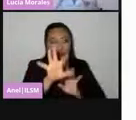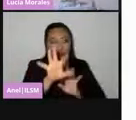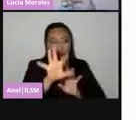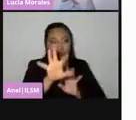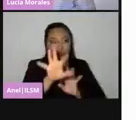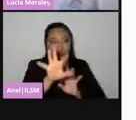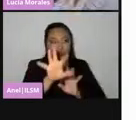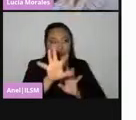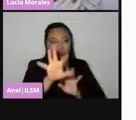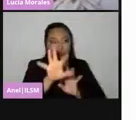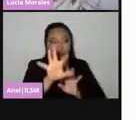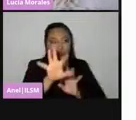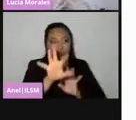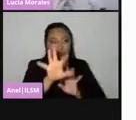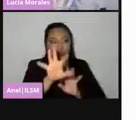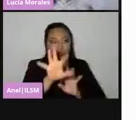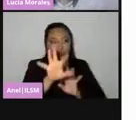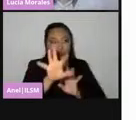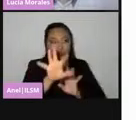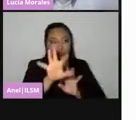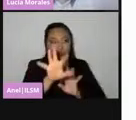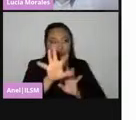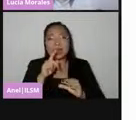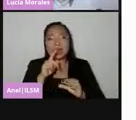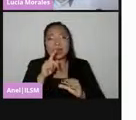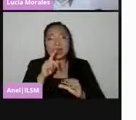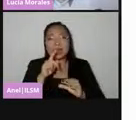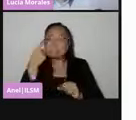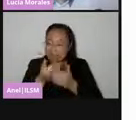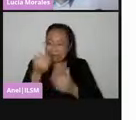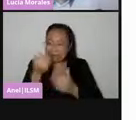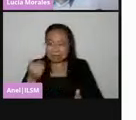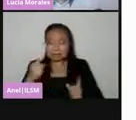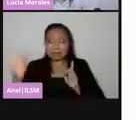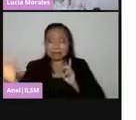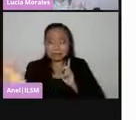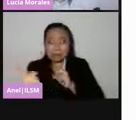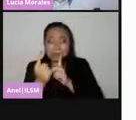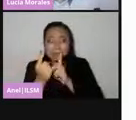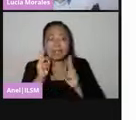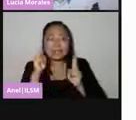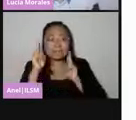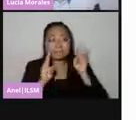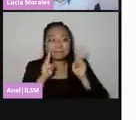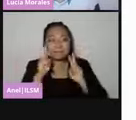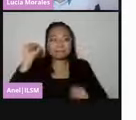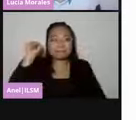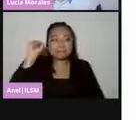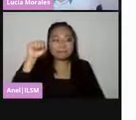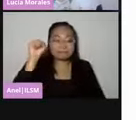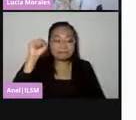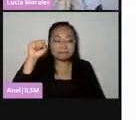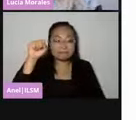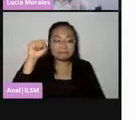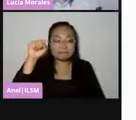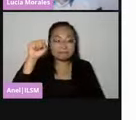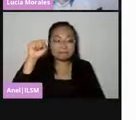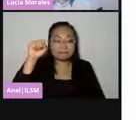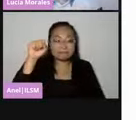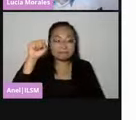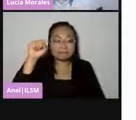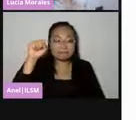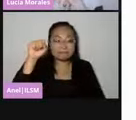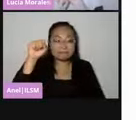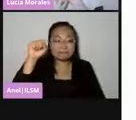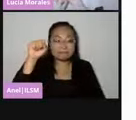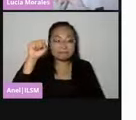más que nada con la visita. El primer acercamiento que tenemos con la ciudadanía por parte de capacitadoras y capacitadores es llegar a sus